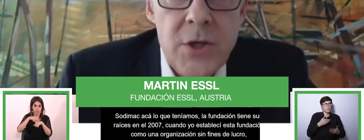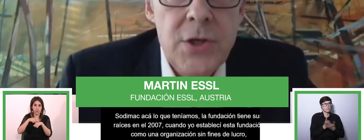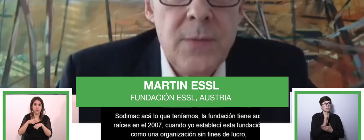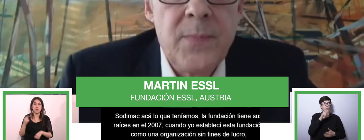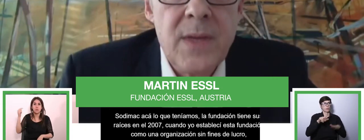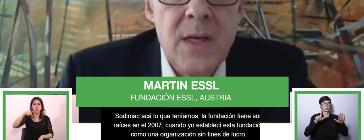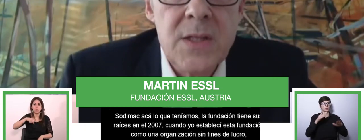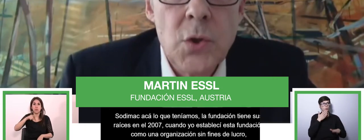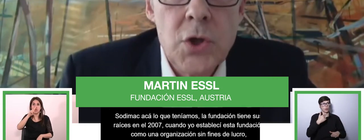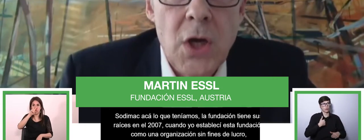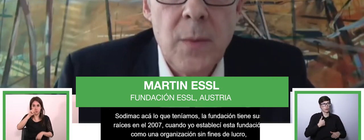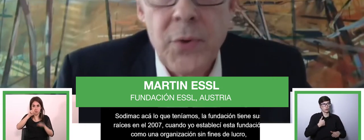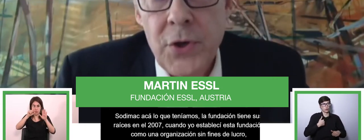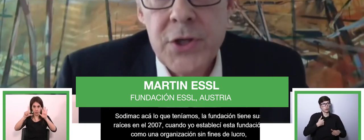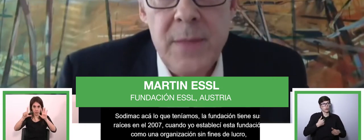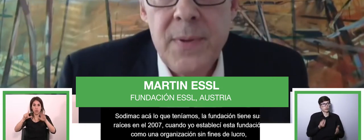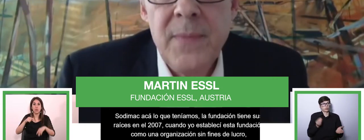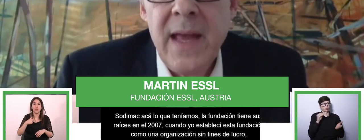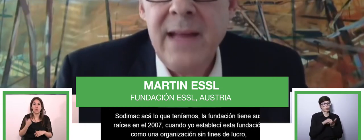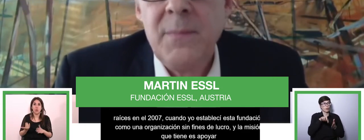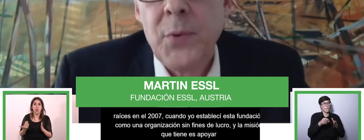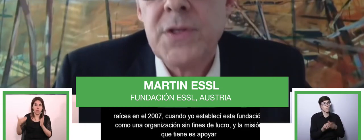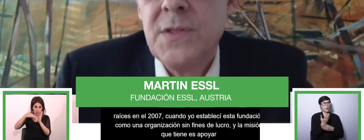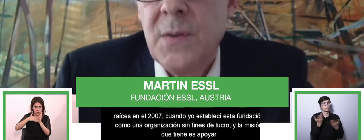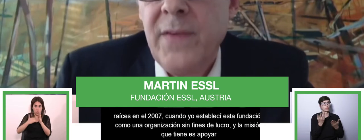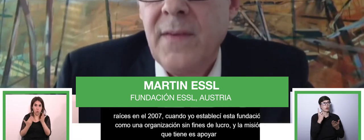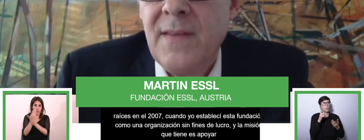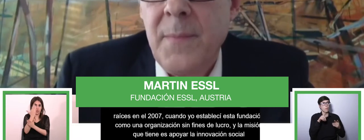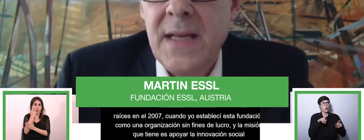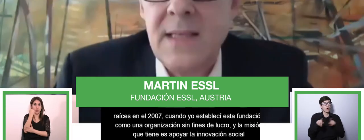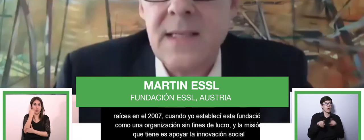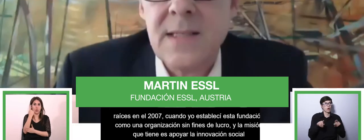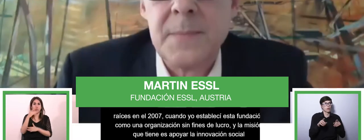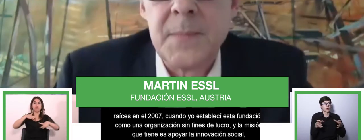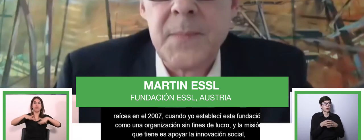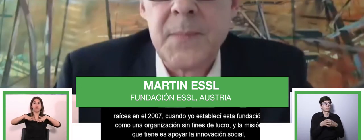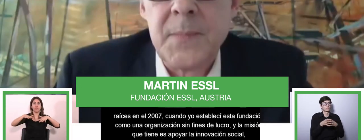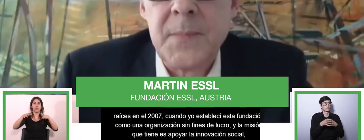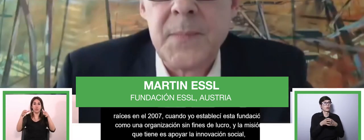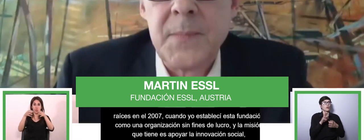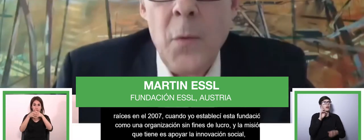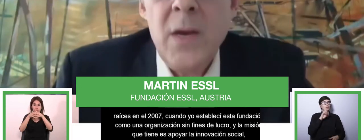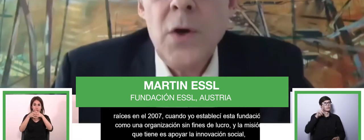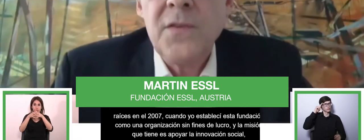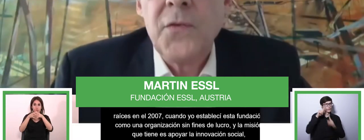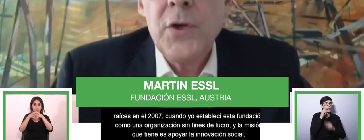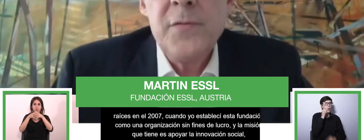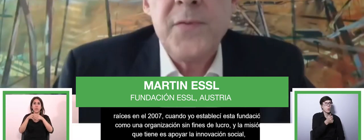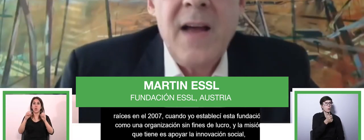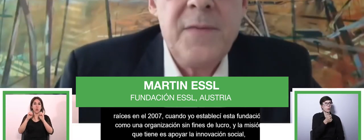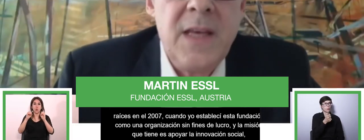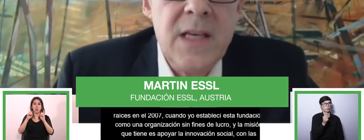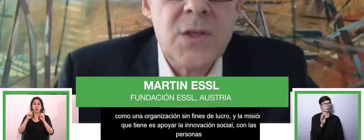innovation, social entrepreneurship and persons with disabilities. When I was